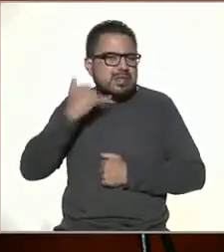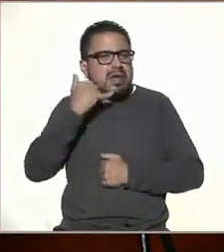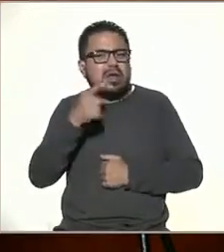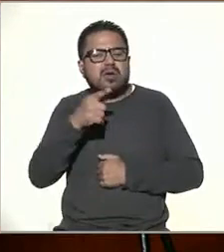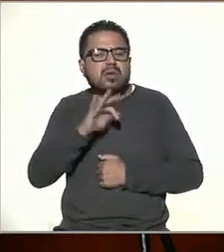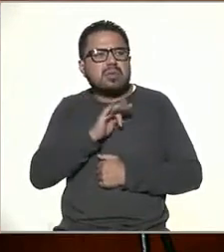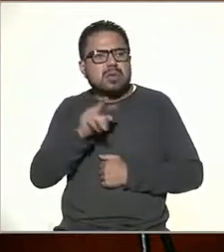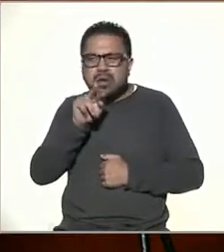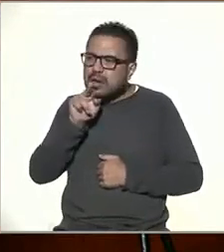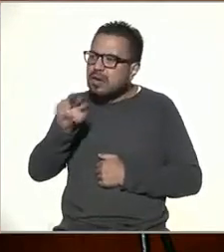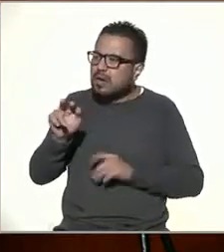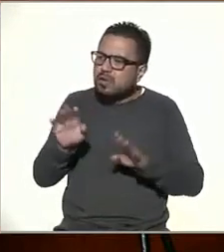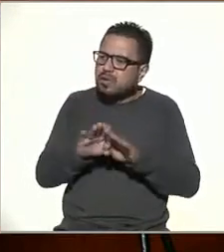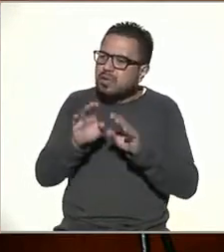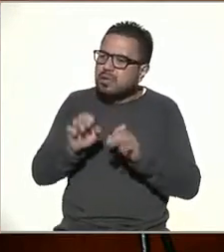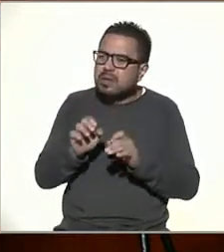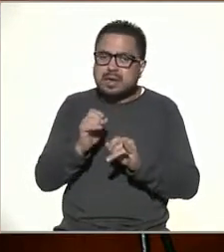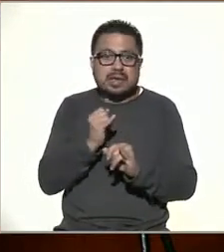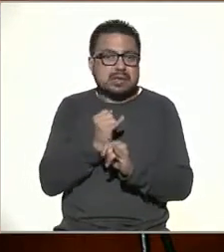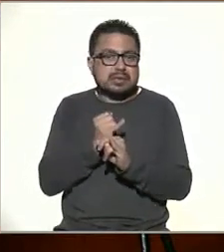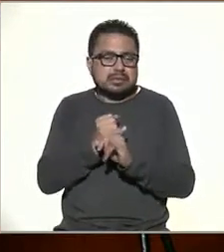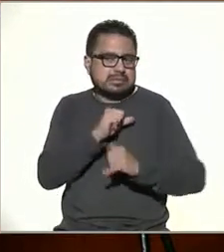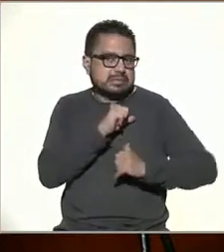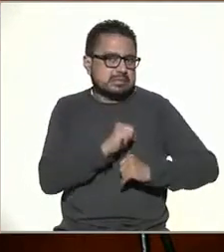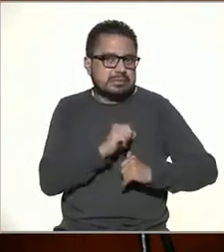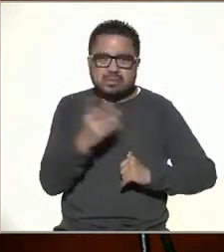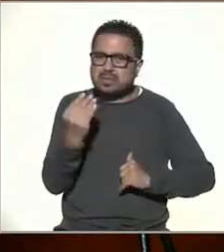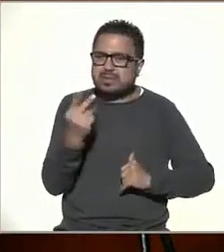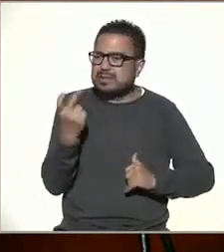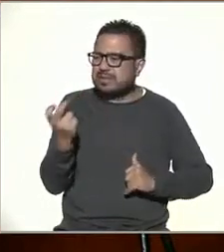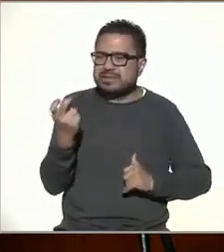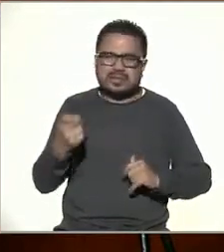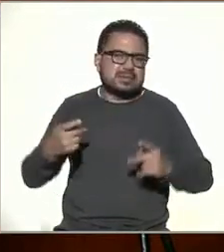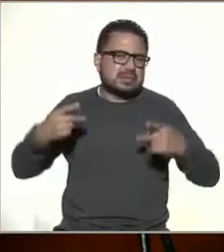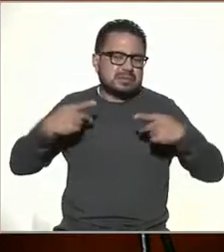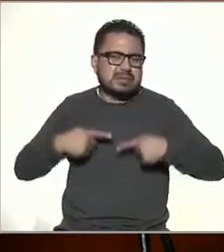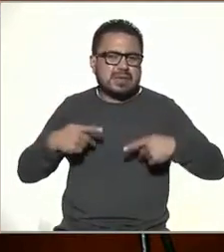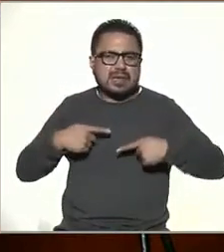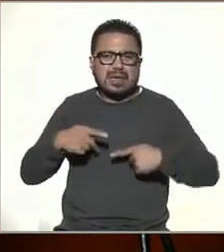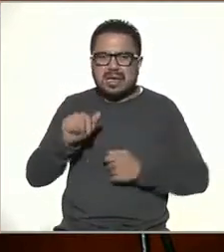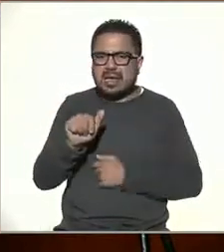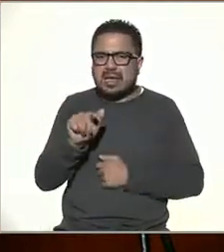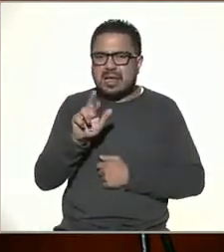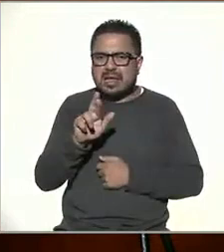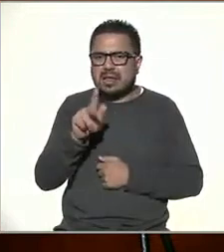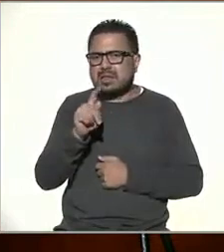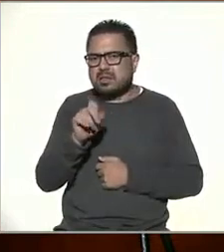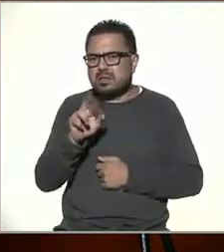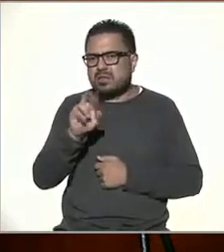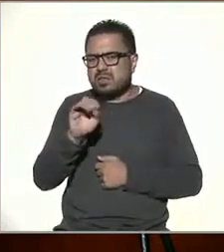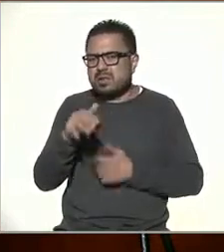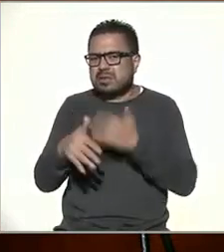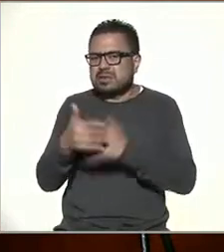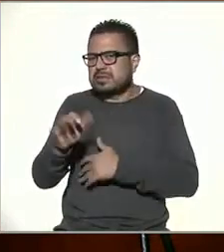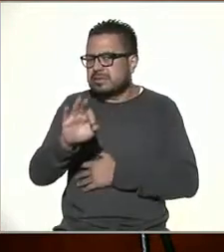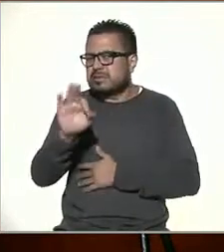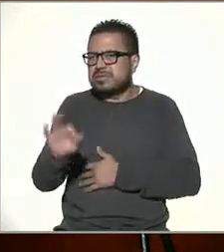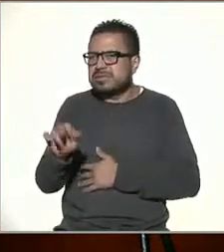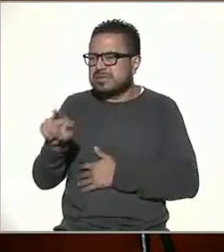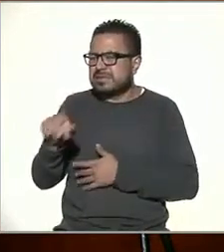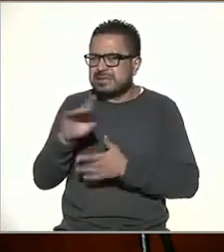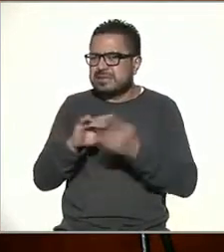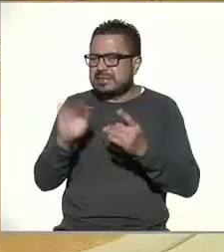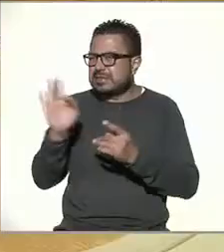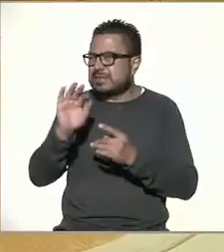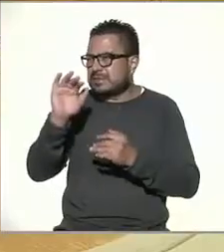ver cómo estaban era por medio de Internet y muchos de estas personas, que Arturo lo señala muy bien, es un 15%, tal vez es muy bajo,